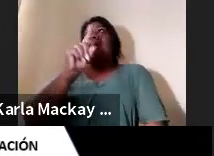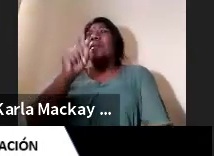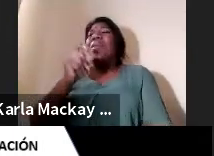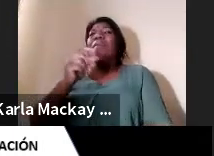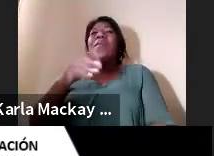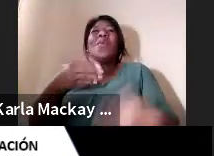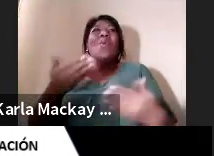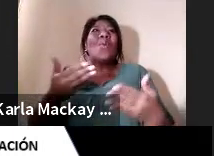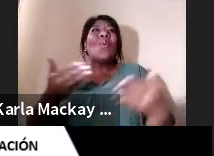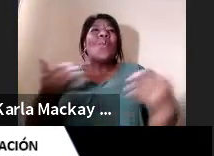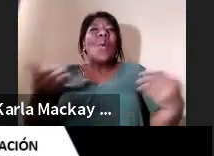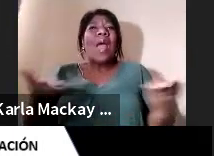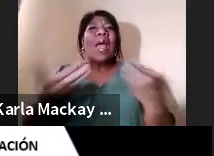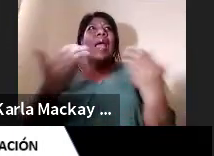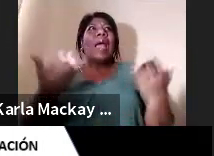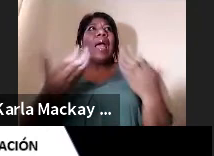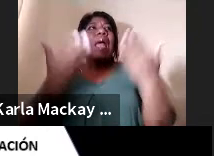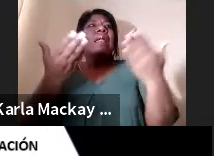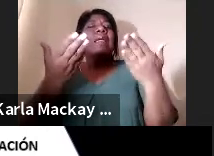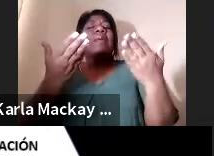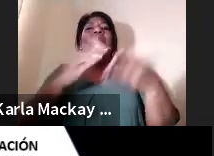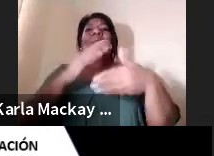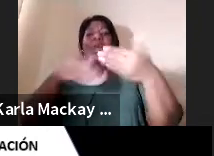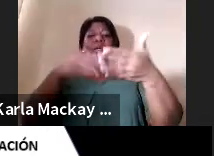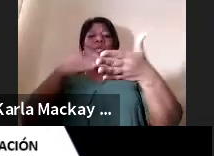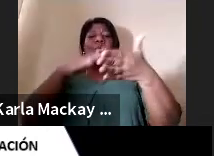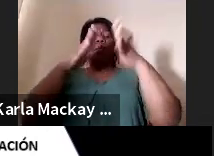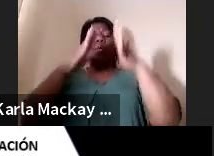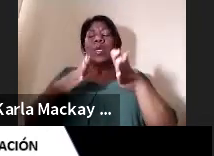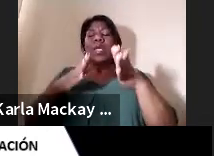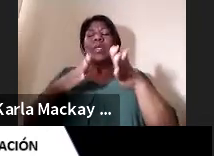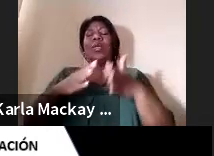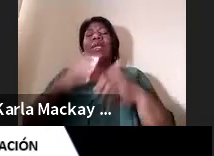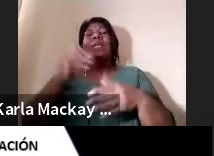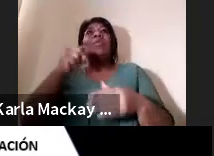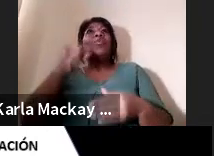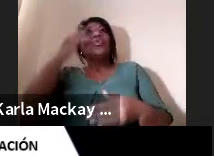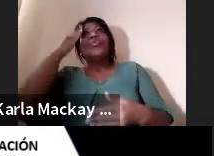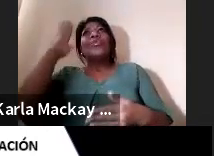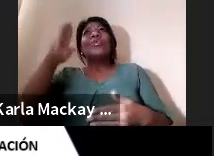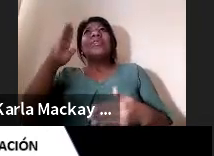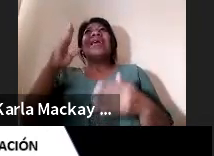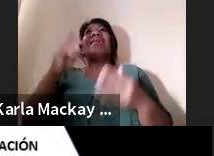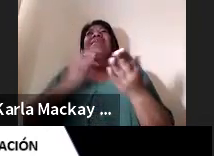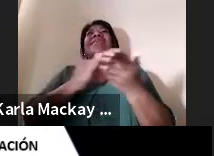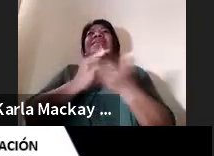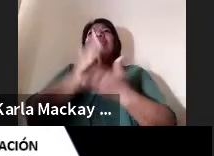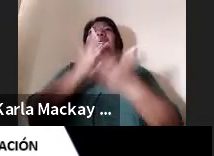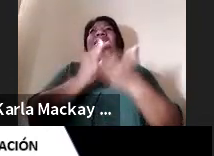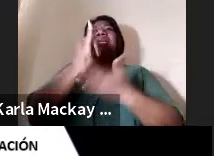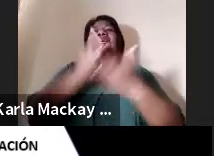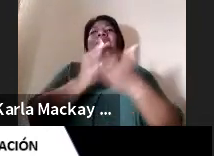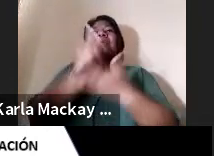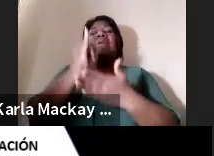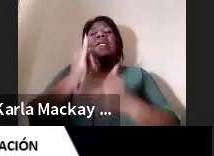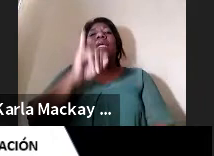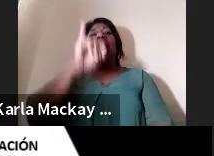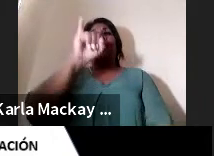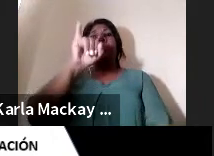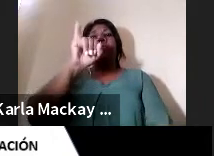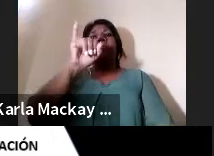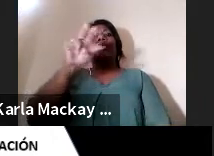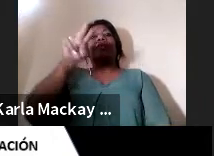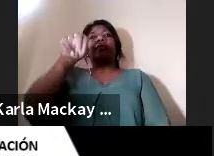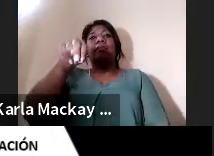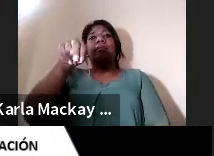motivar a que nuestros estudiantes de pregrado que no han tenido una experiencia quieran investigar. Nosotros